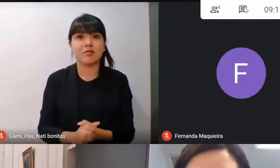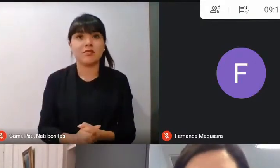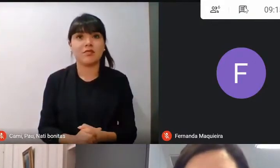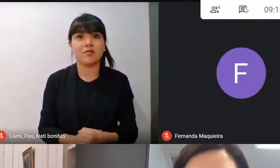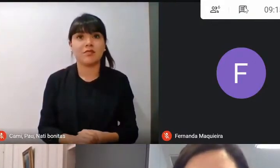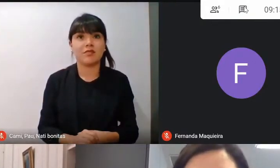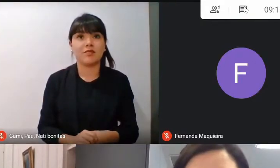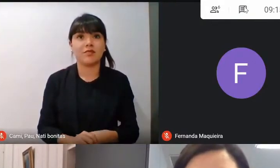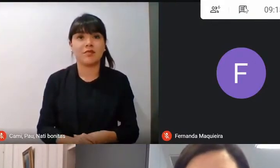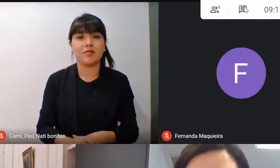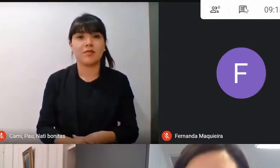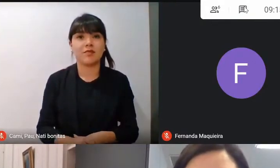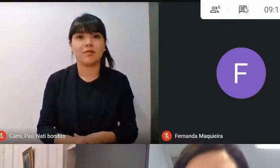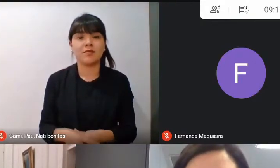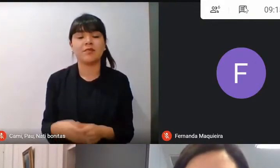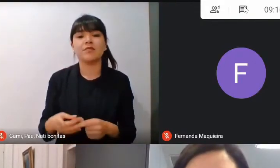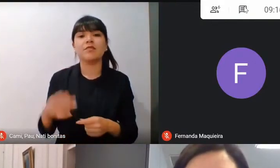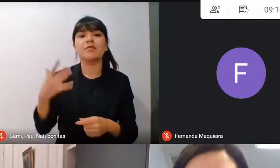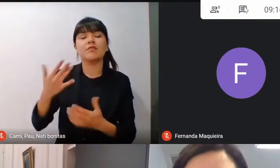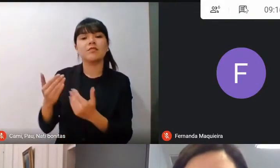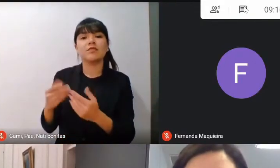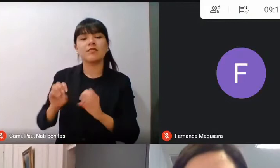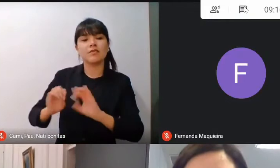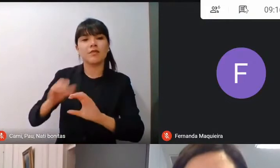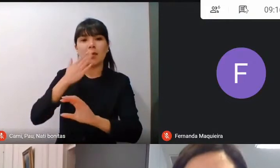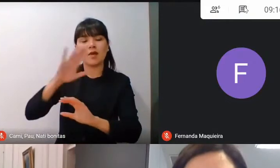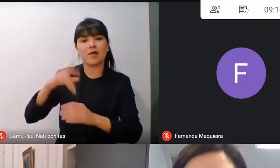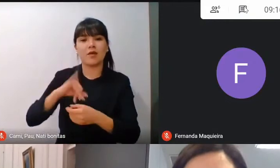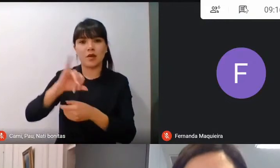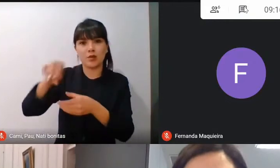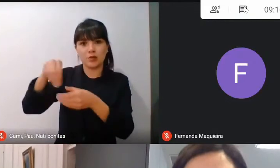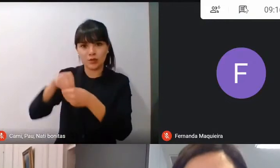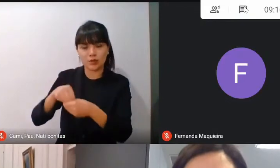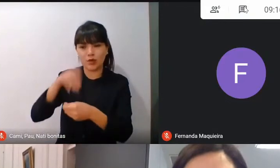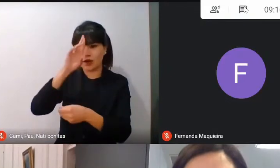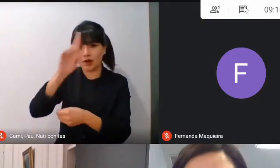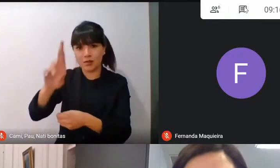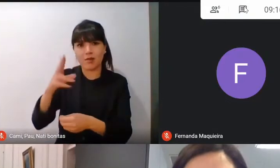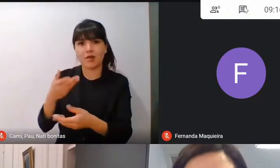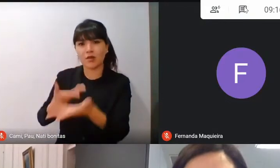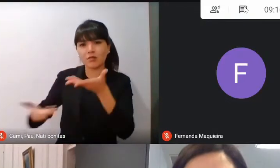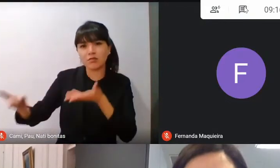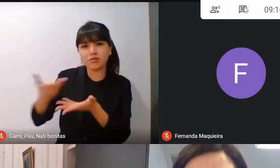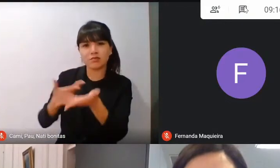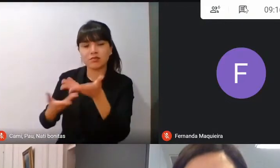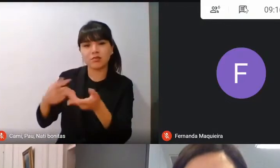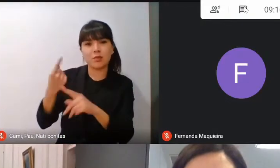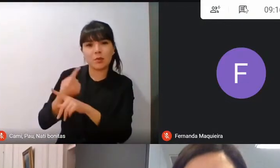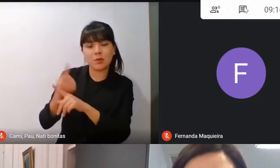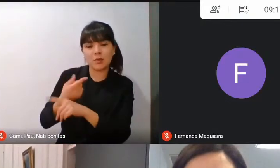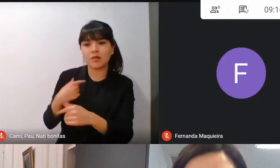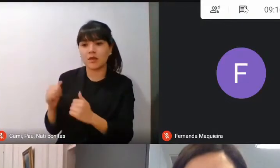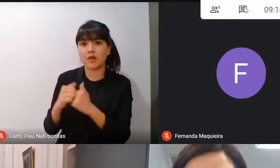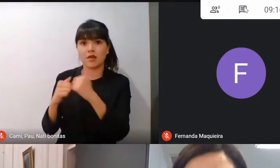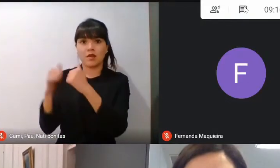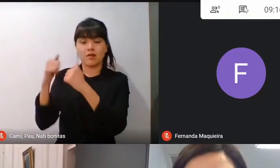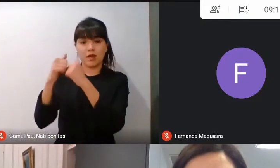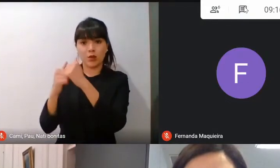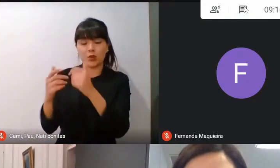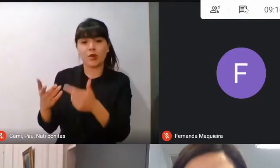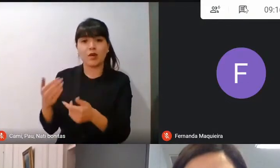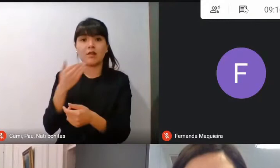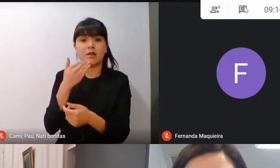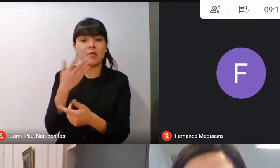inclusión, perfeccionamiento, formación y cultura, respeto y diálogo e infraestructura, le hemos sumado un sector de